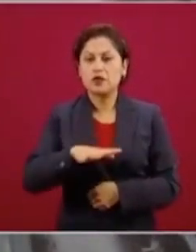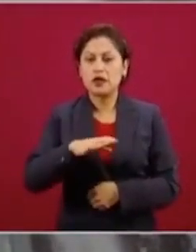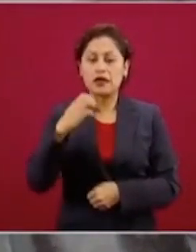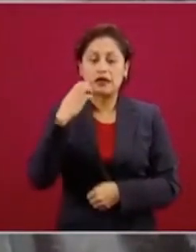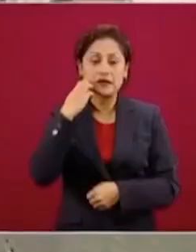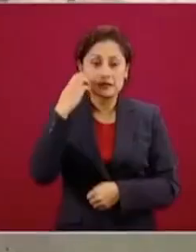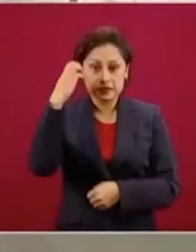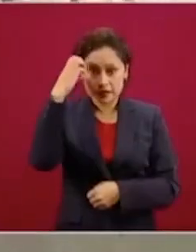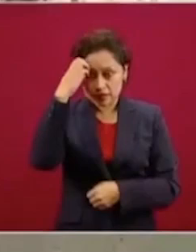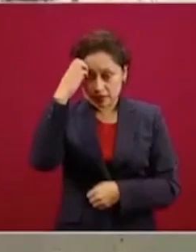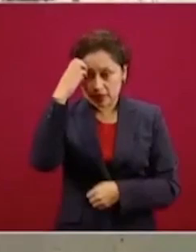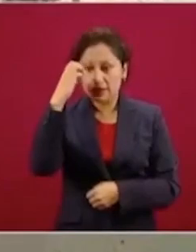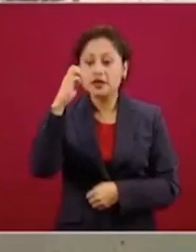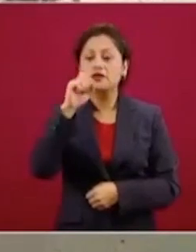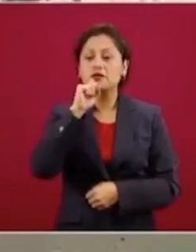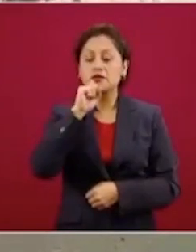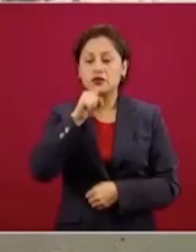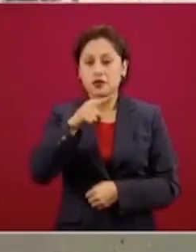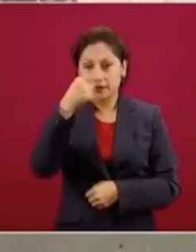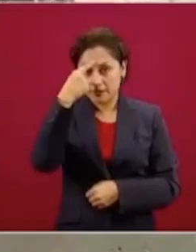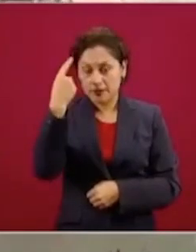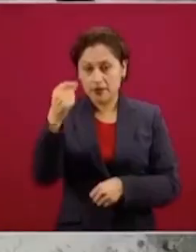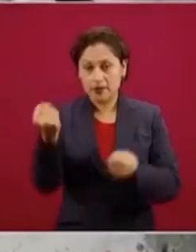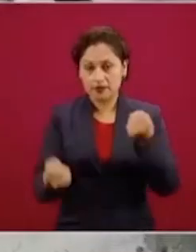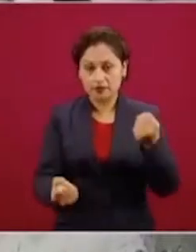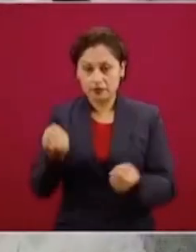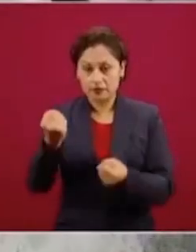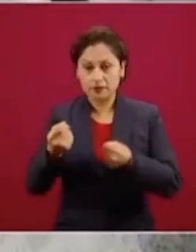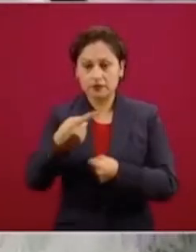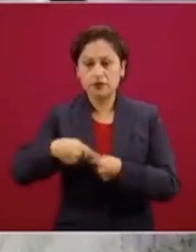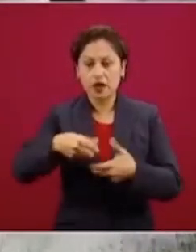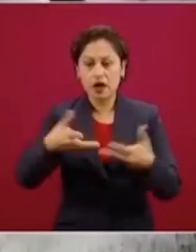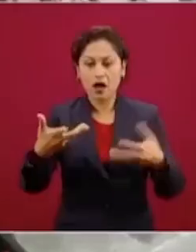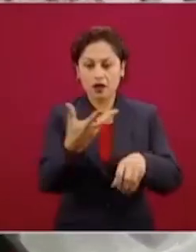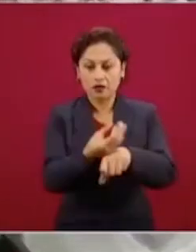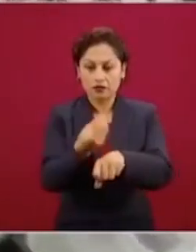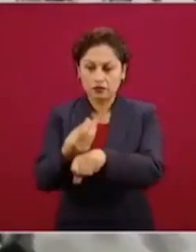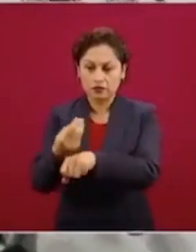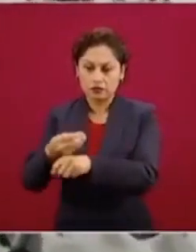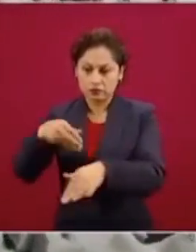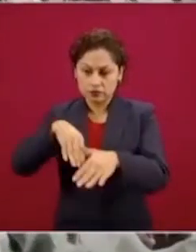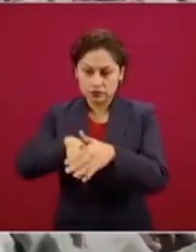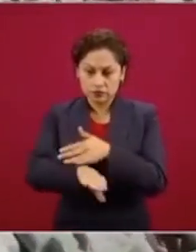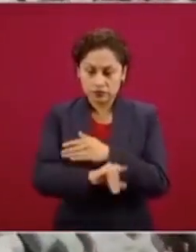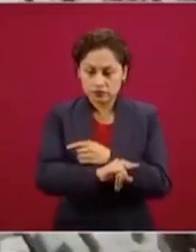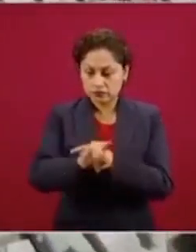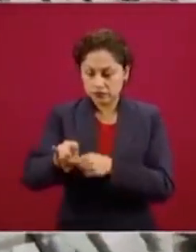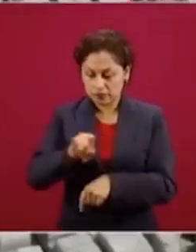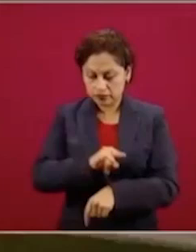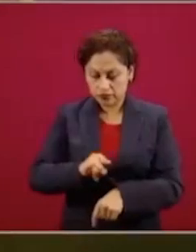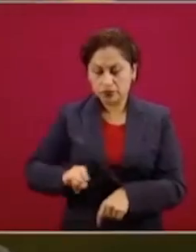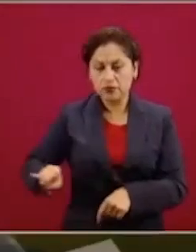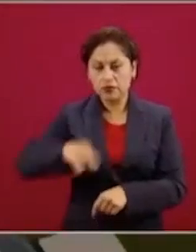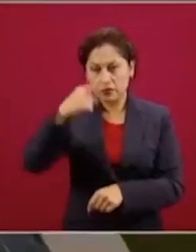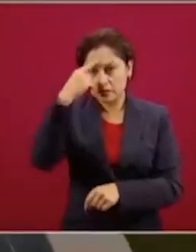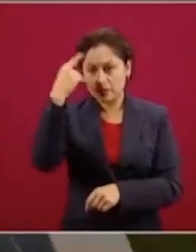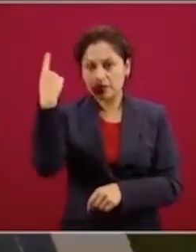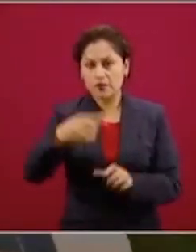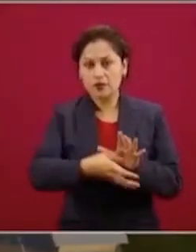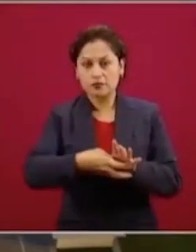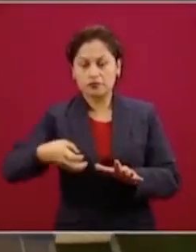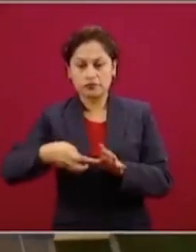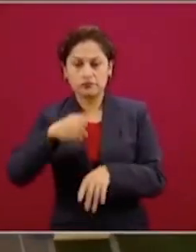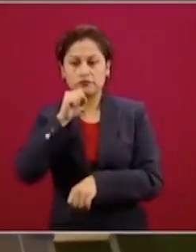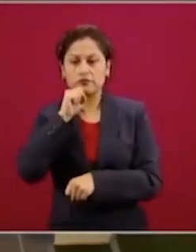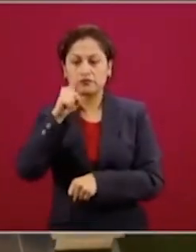transporte terrestre el habilitado de acero para armado de cimentación, colado de plantillas, excavación y acarreo de material. En